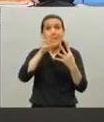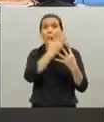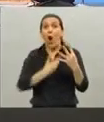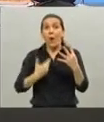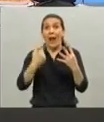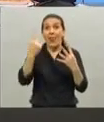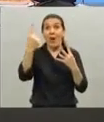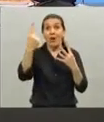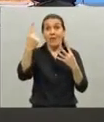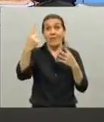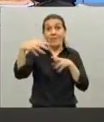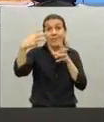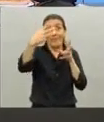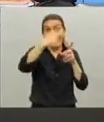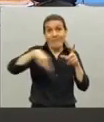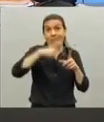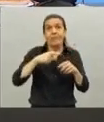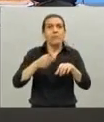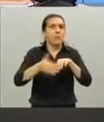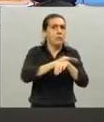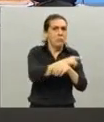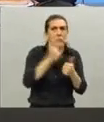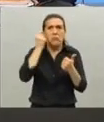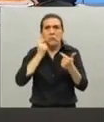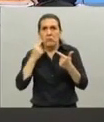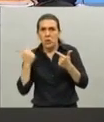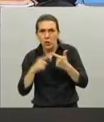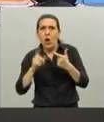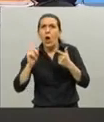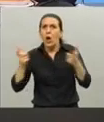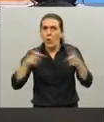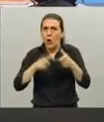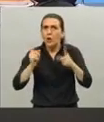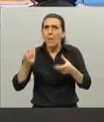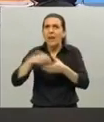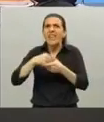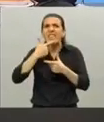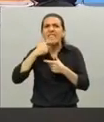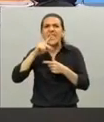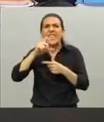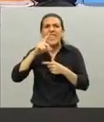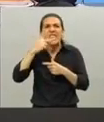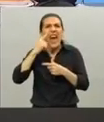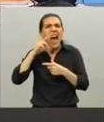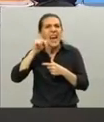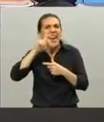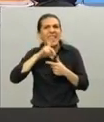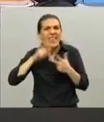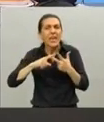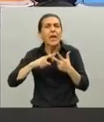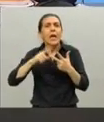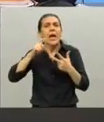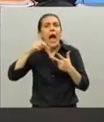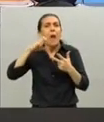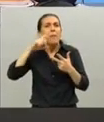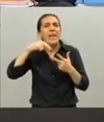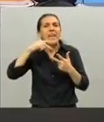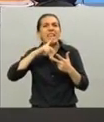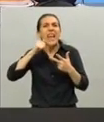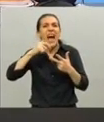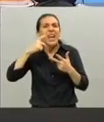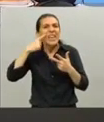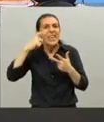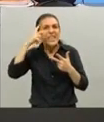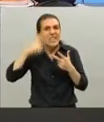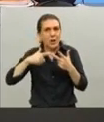participó Horacio, participó Axel, participó el gringo Schiaretti, el Coqui Capitanich, y